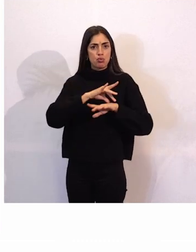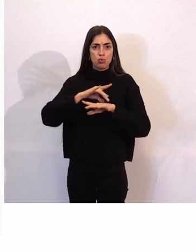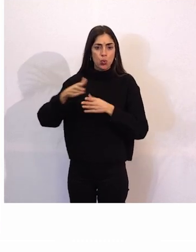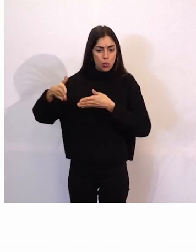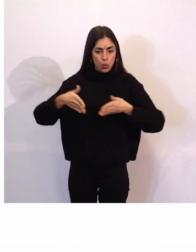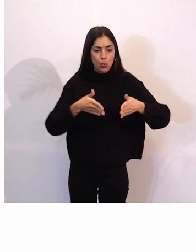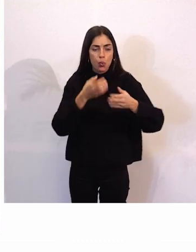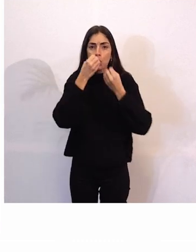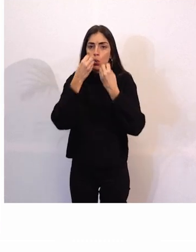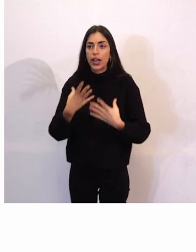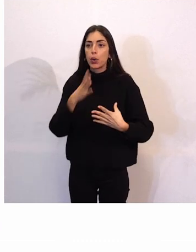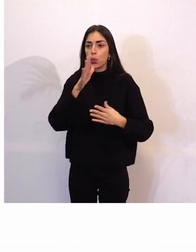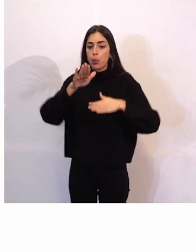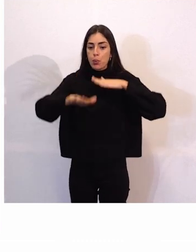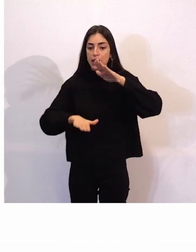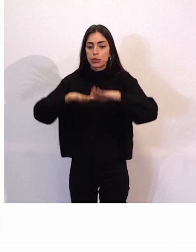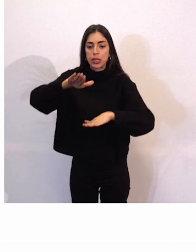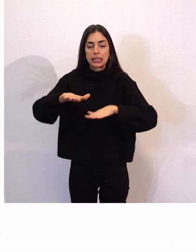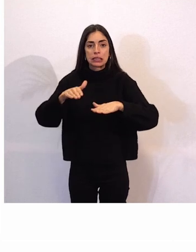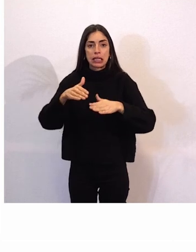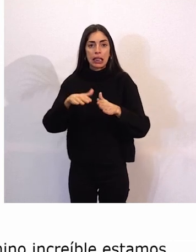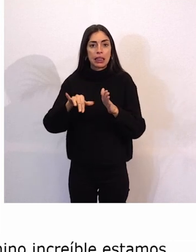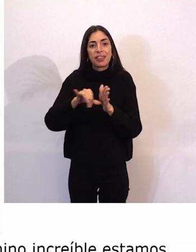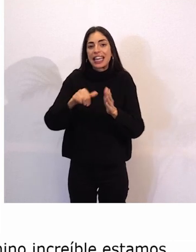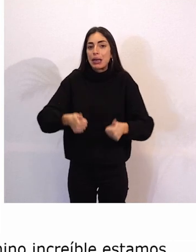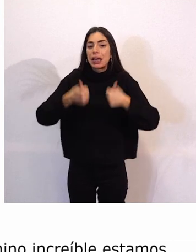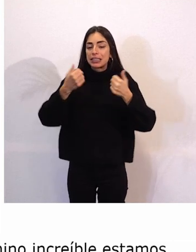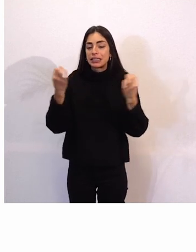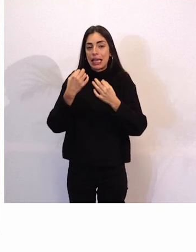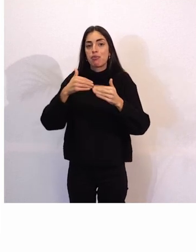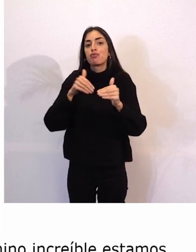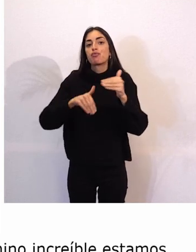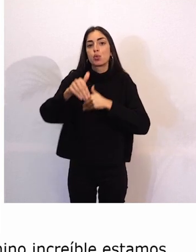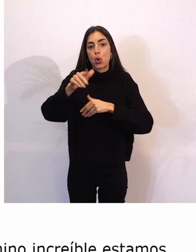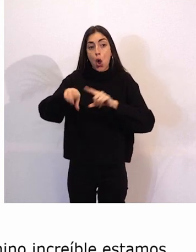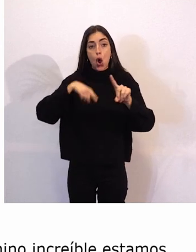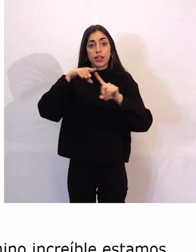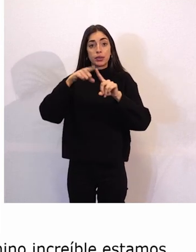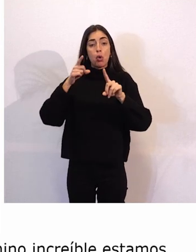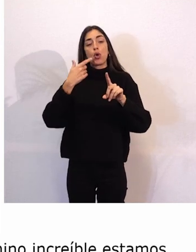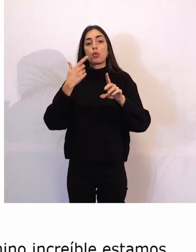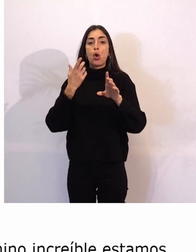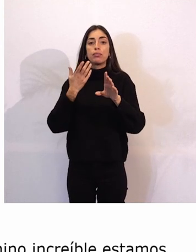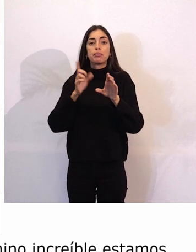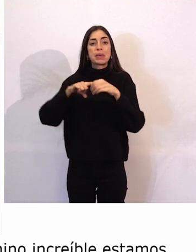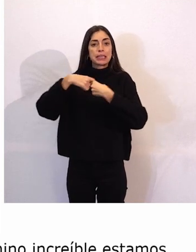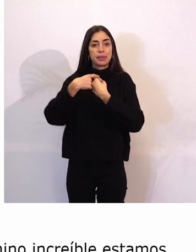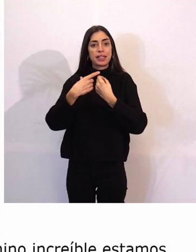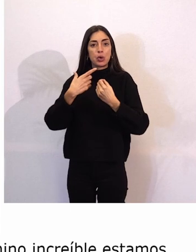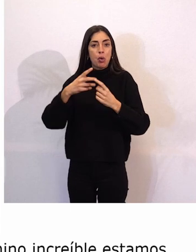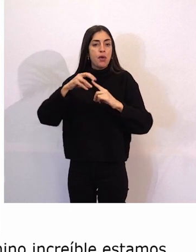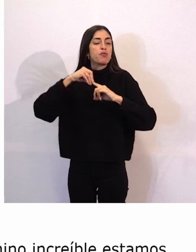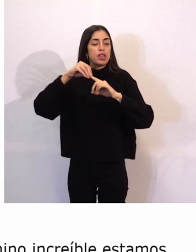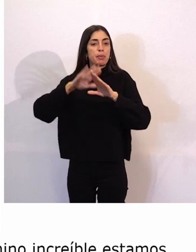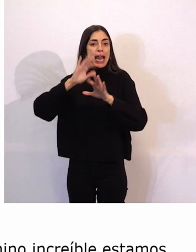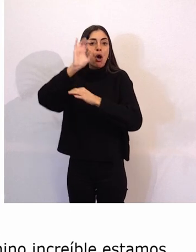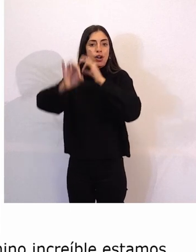Cada paso que damos nos acerca más al futuro, donde la participación sea el verdadero eje de las organizaciones. Estoy muy feliz de que